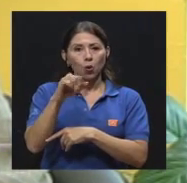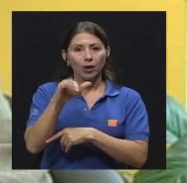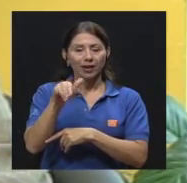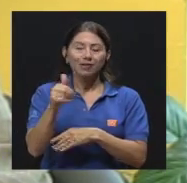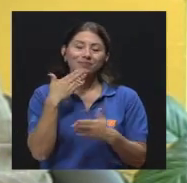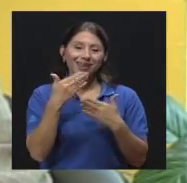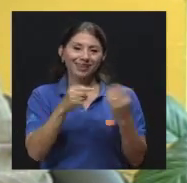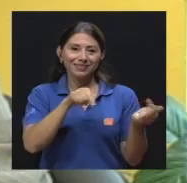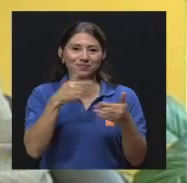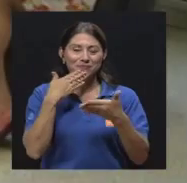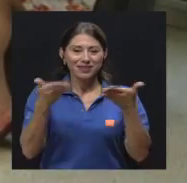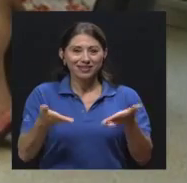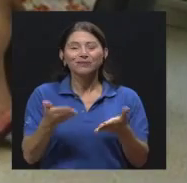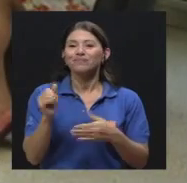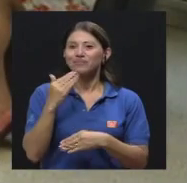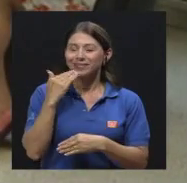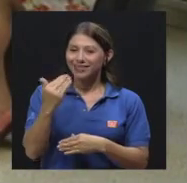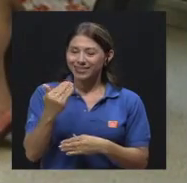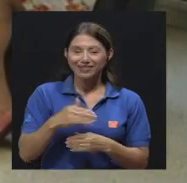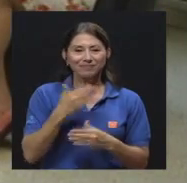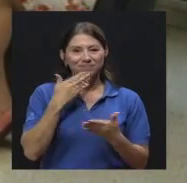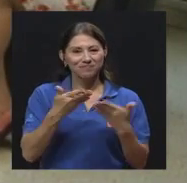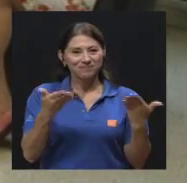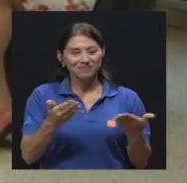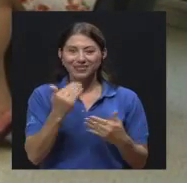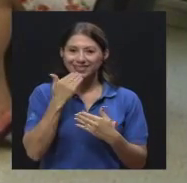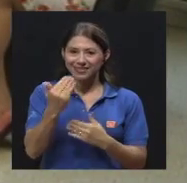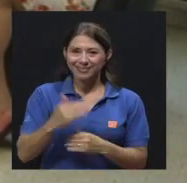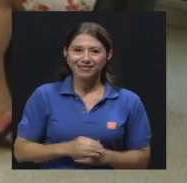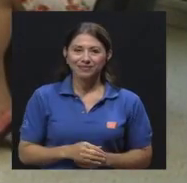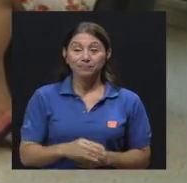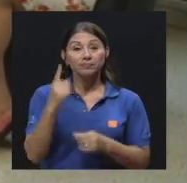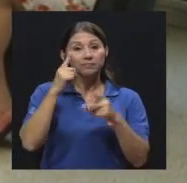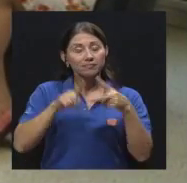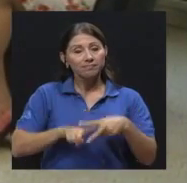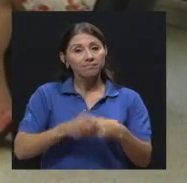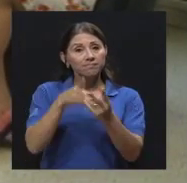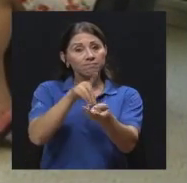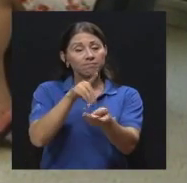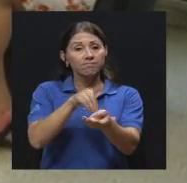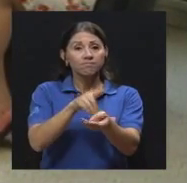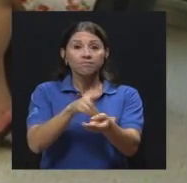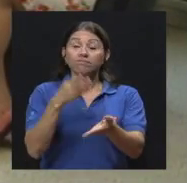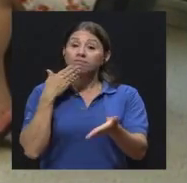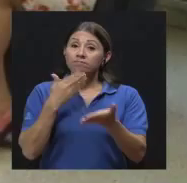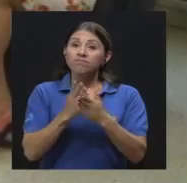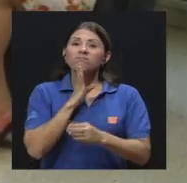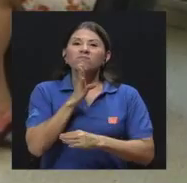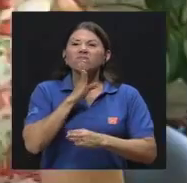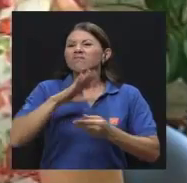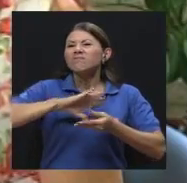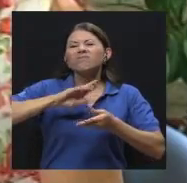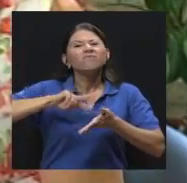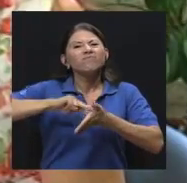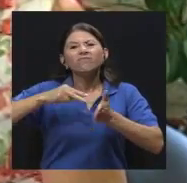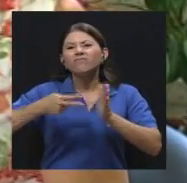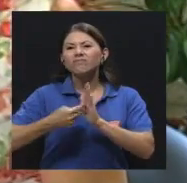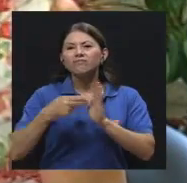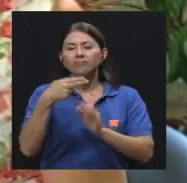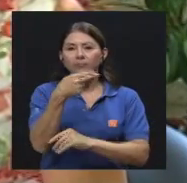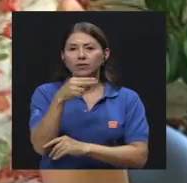Muchas gracias. Bienvenido. Gracias. Y bueno, doctor, para empezar yo creo que sería muy oportuno hablar qué son los hongos, ¿verdad?